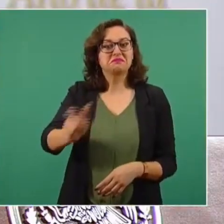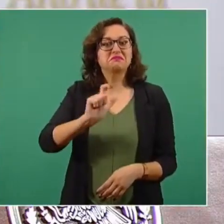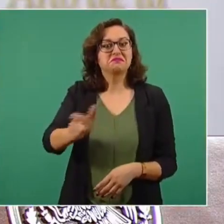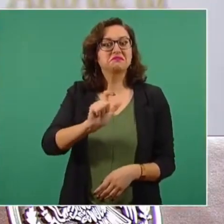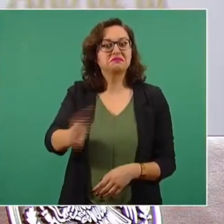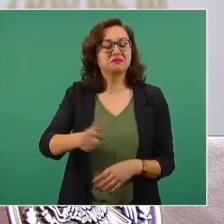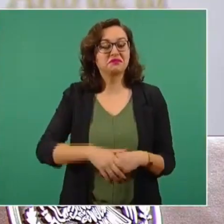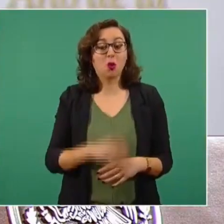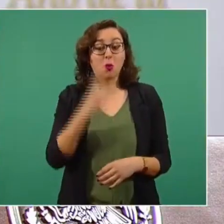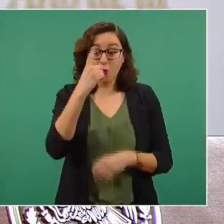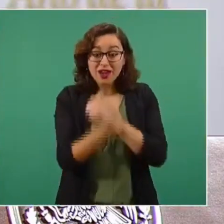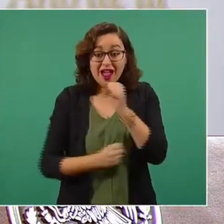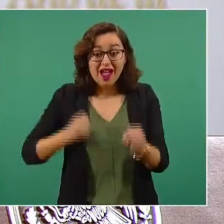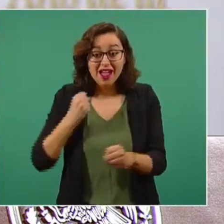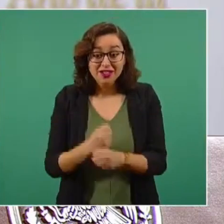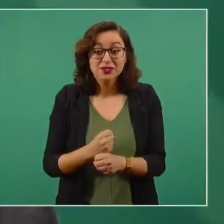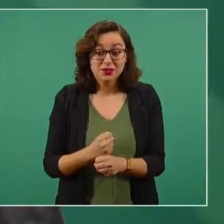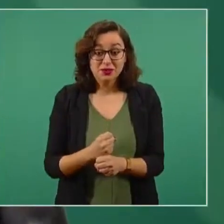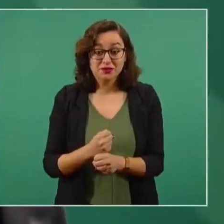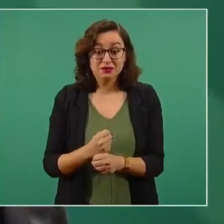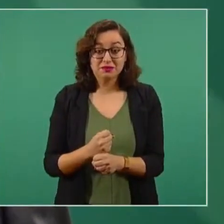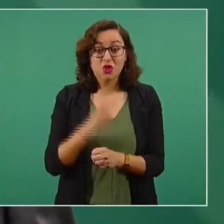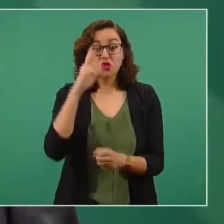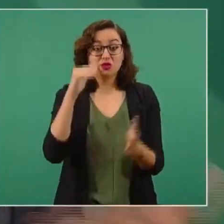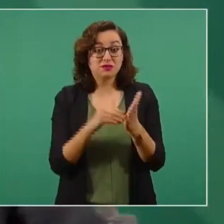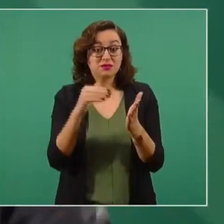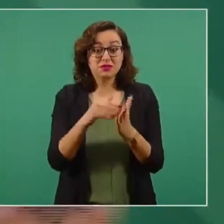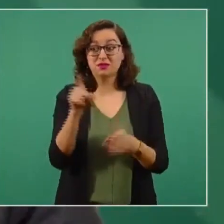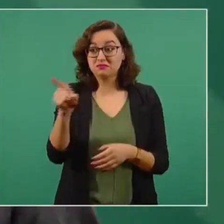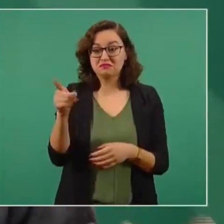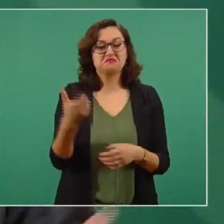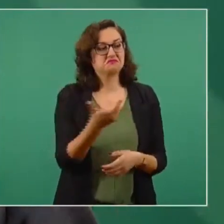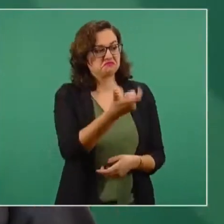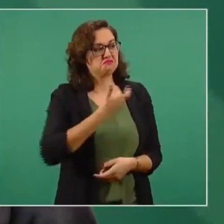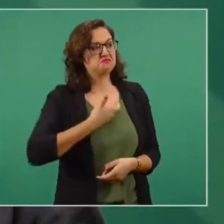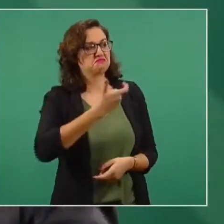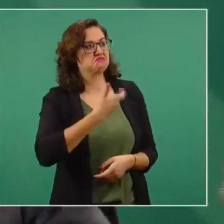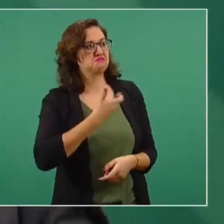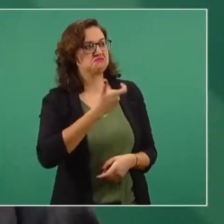y ahora tiene que